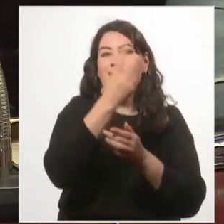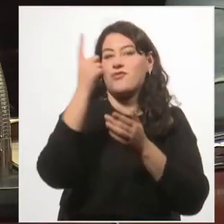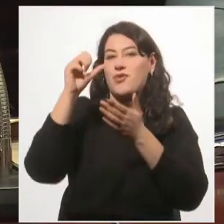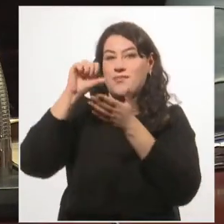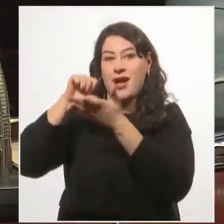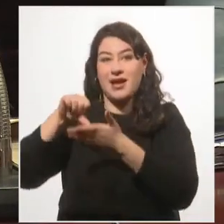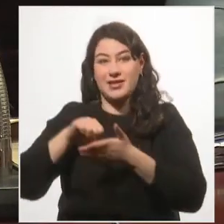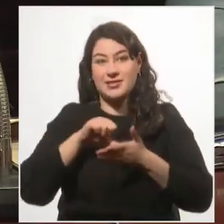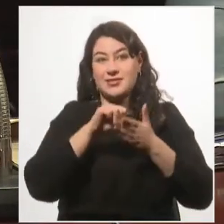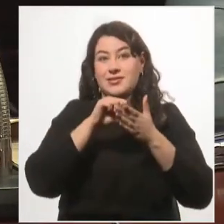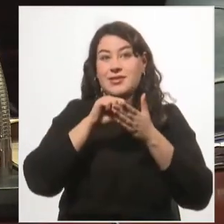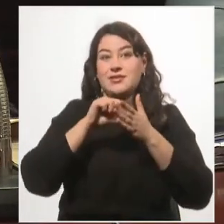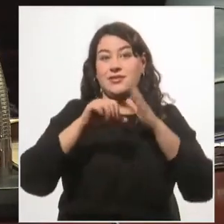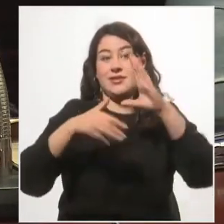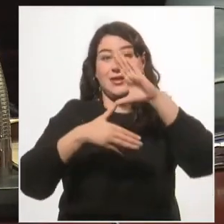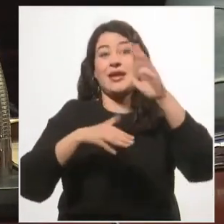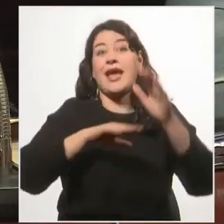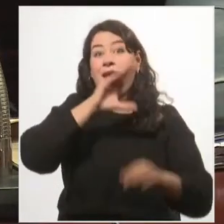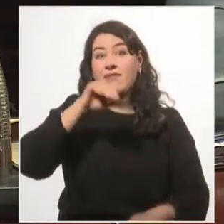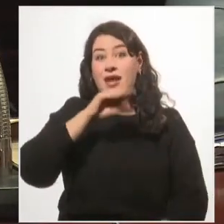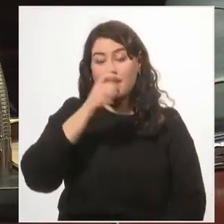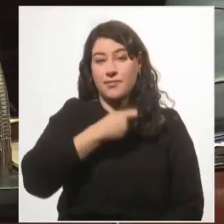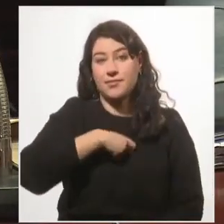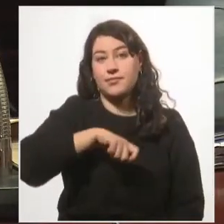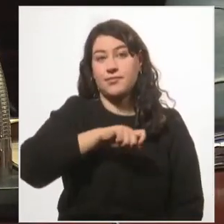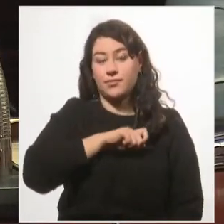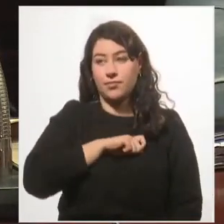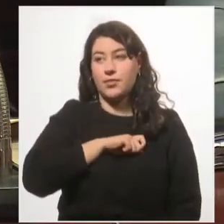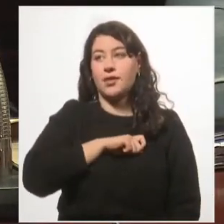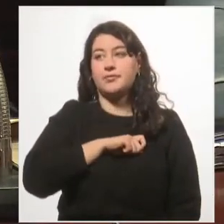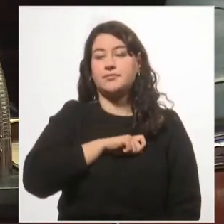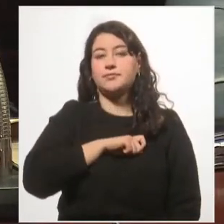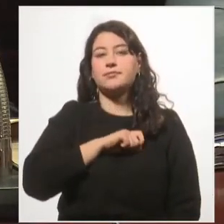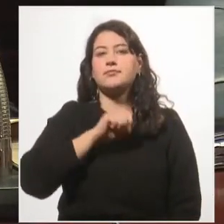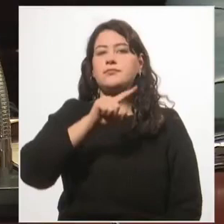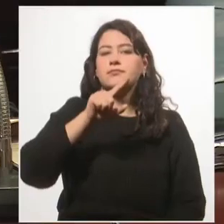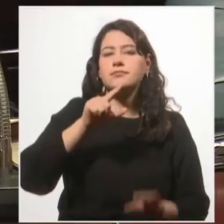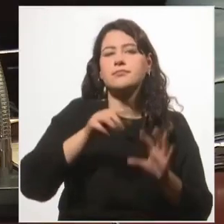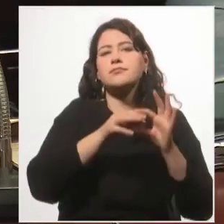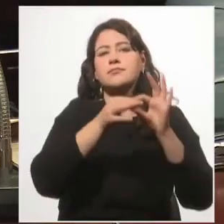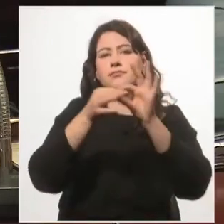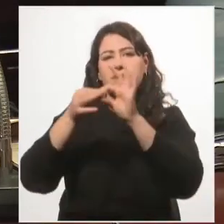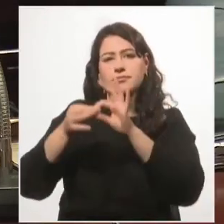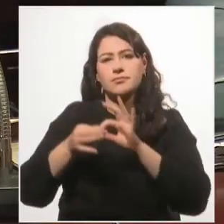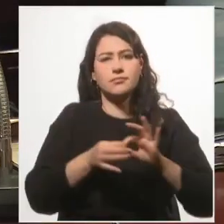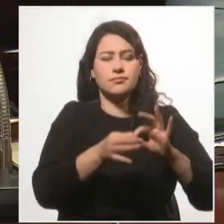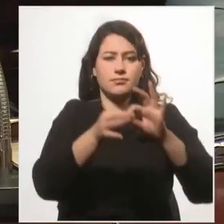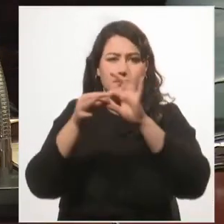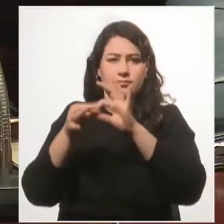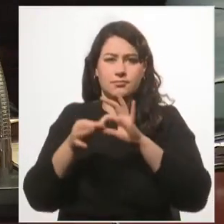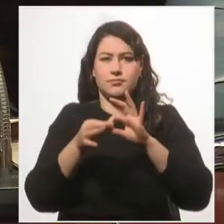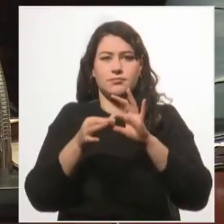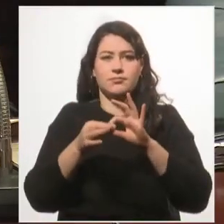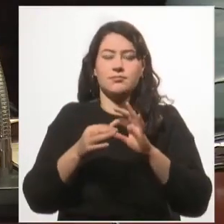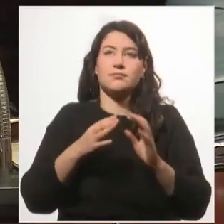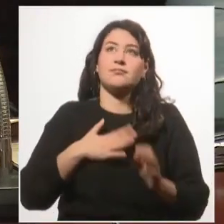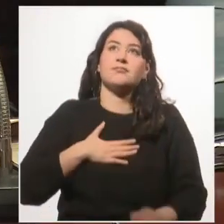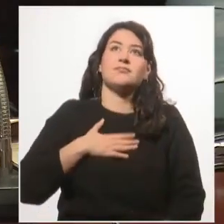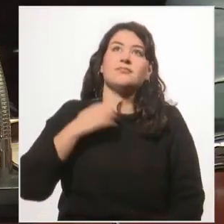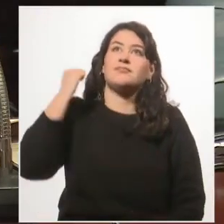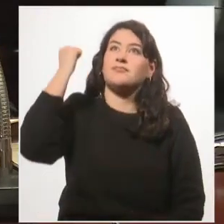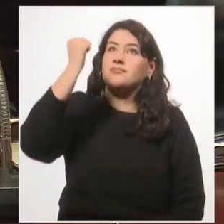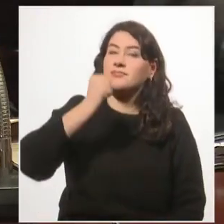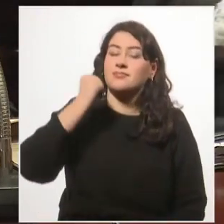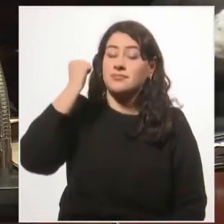hispanoamericanas cuya unidad constituye mi mayor sueño.